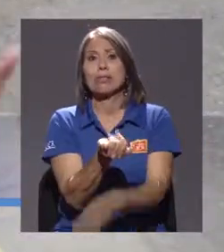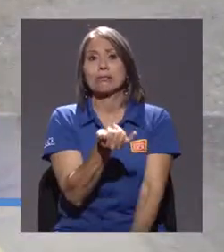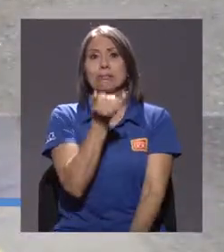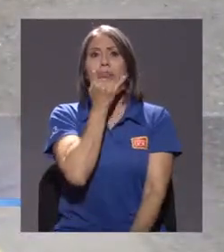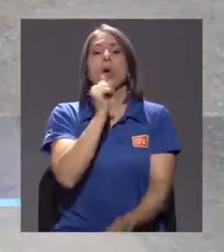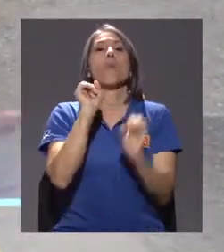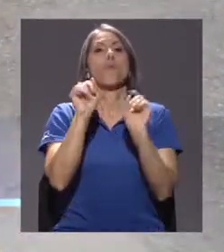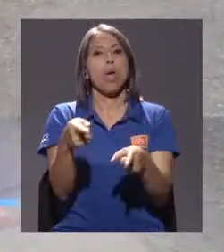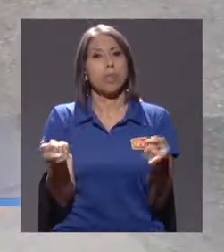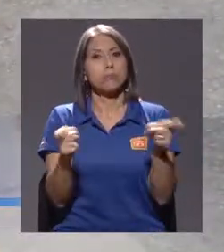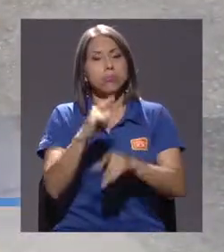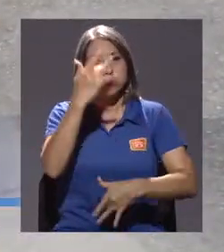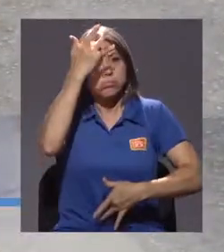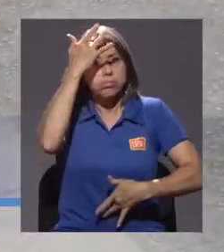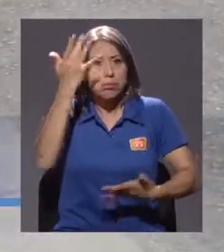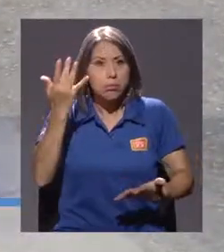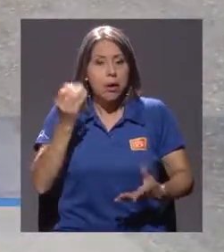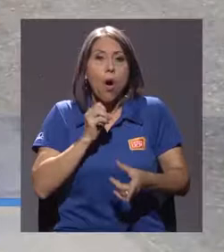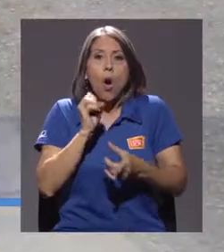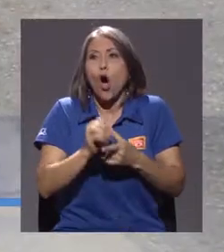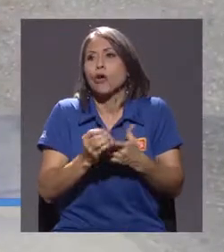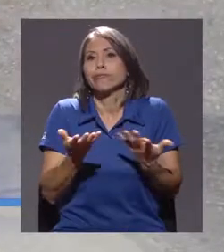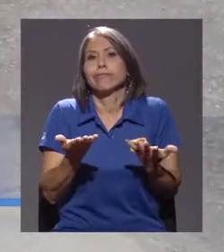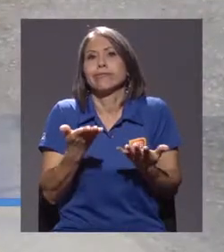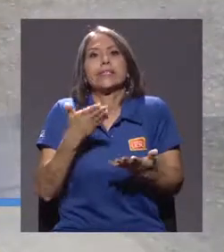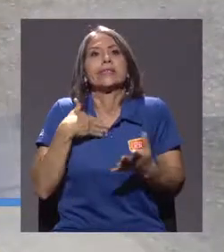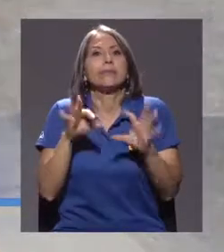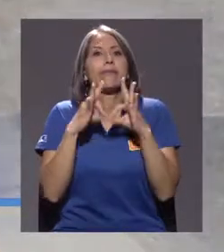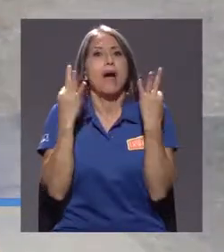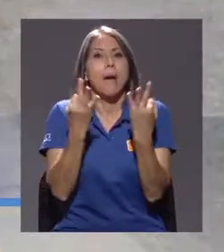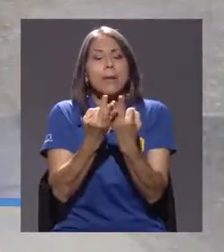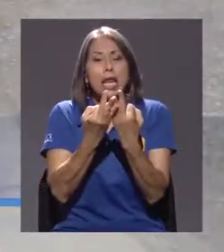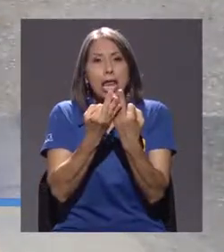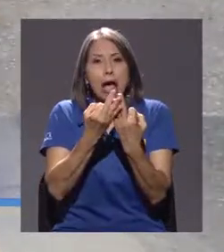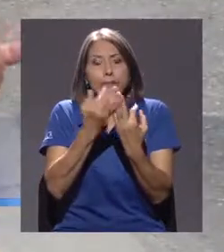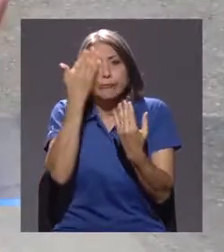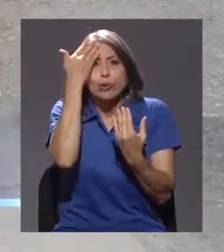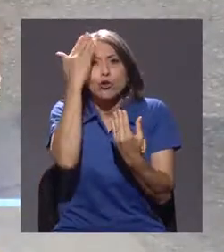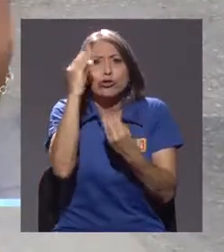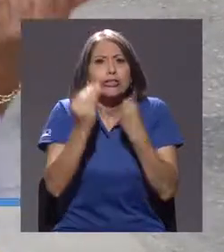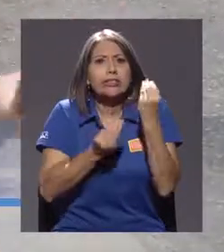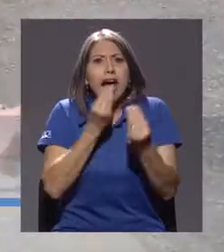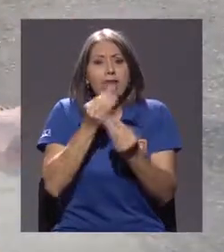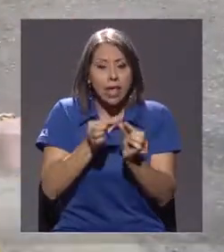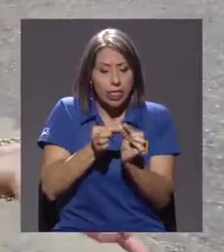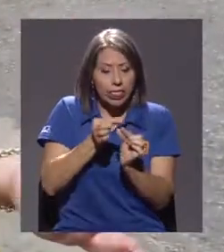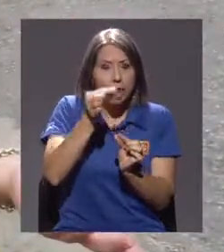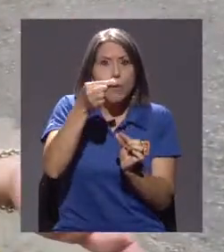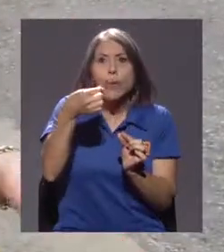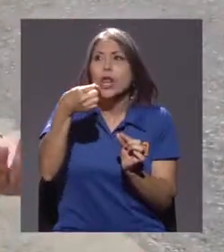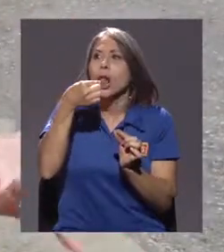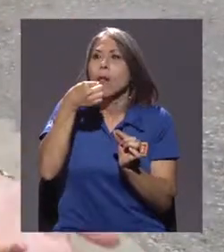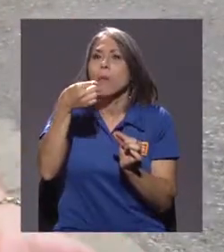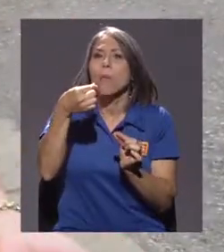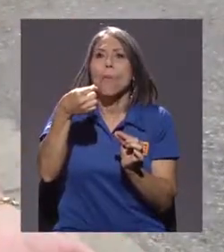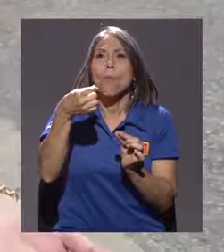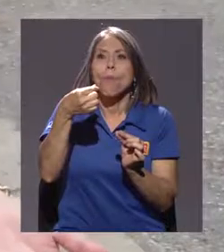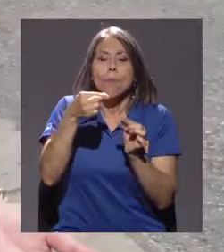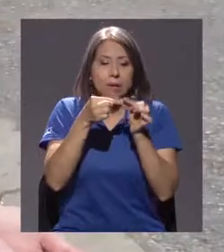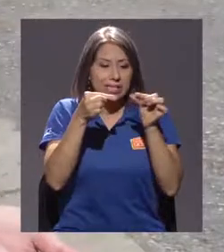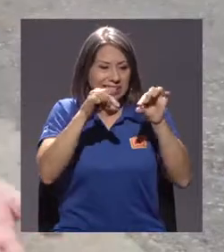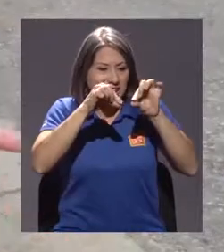implicaciones en enfermedad, verdad? O que si mi familia no tiene conocimiento de que está hecho un termómetro y se quiebra, ¿cómo